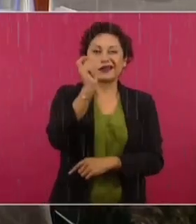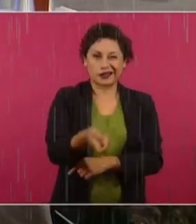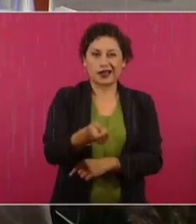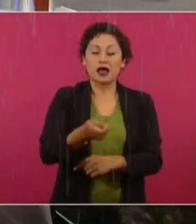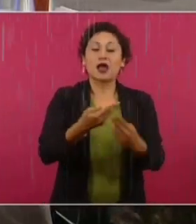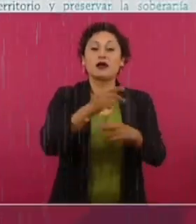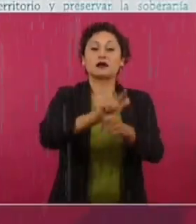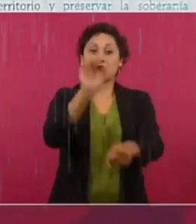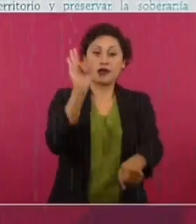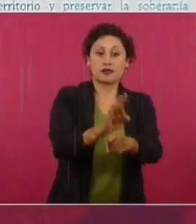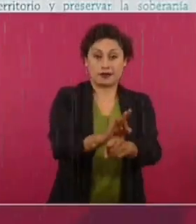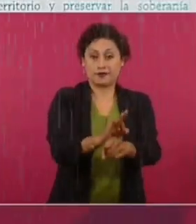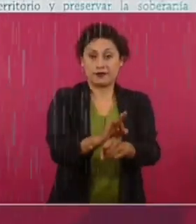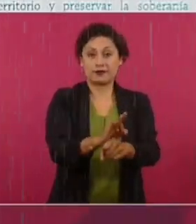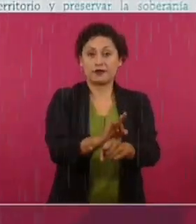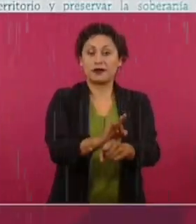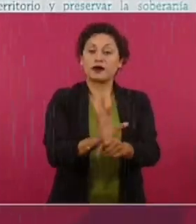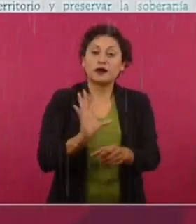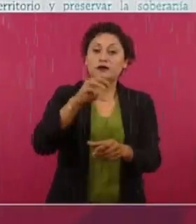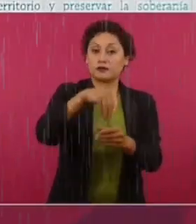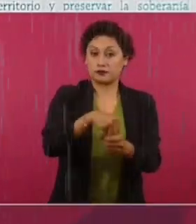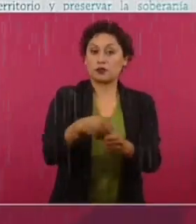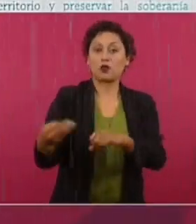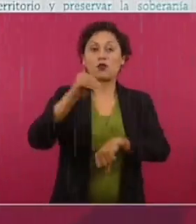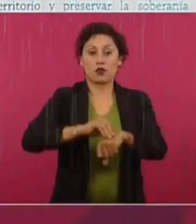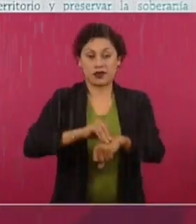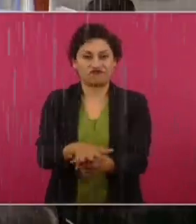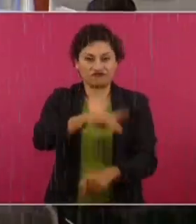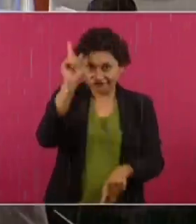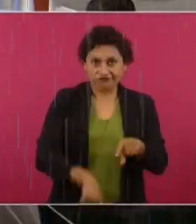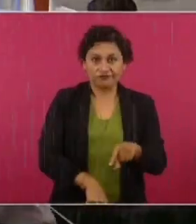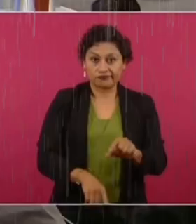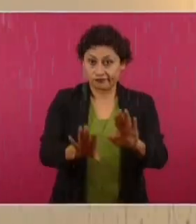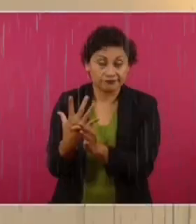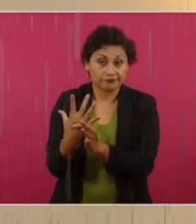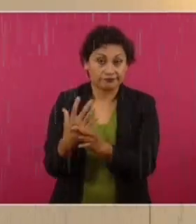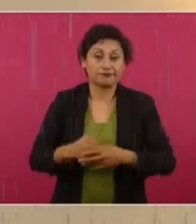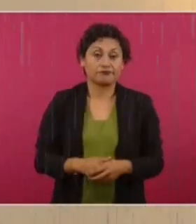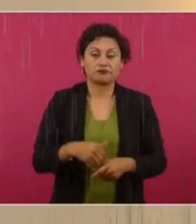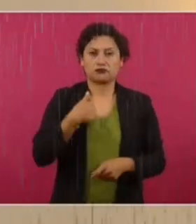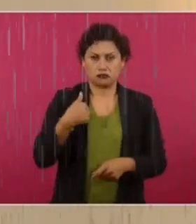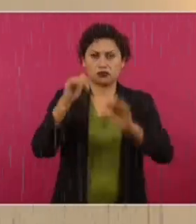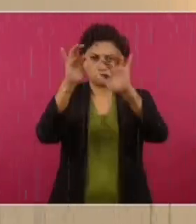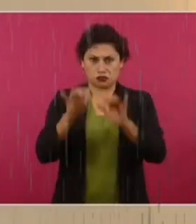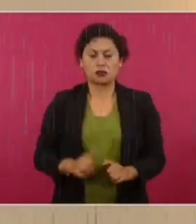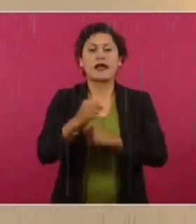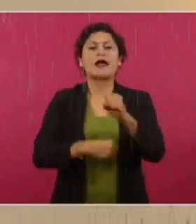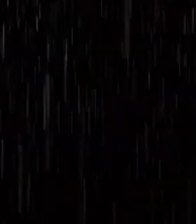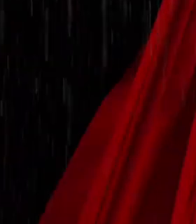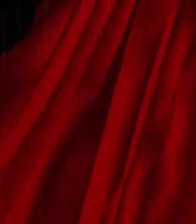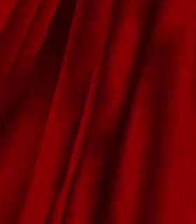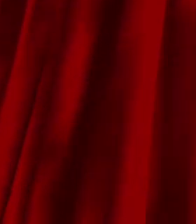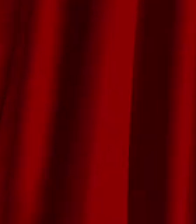Nacional, que a este propósito de la Defensa Nacional se agregue el de la seguridad pública. Miren lo que estoy diciendo. Este libro lo escribí en el 16.